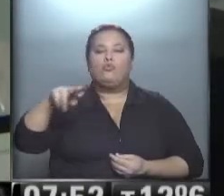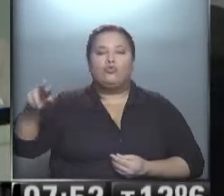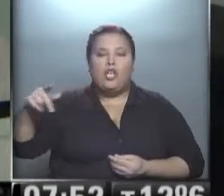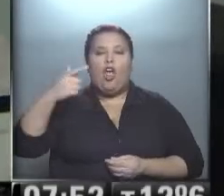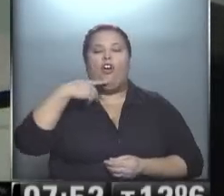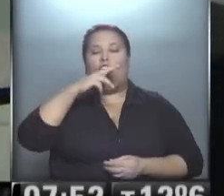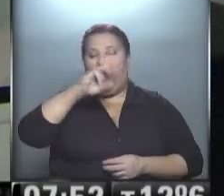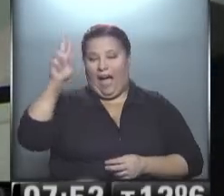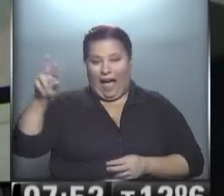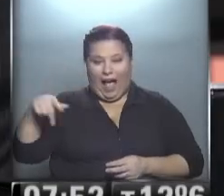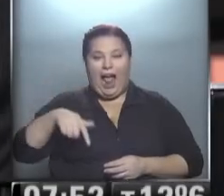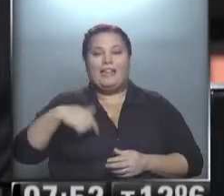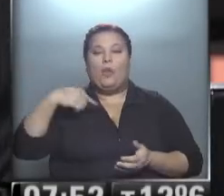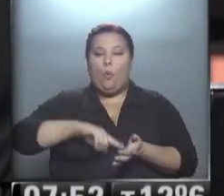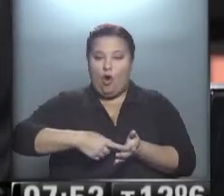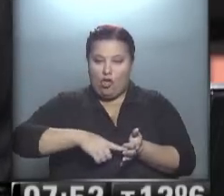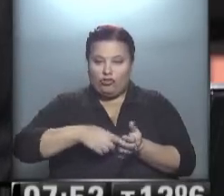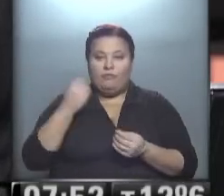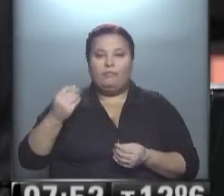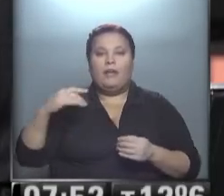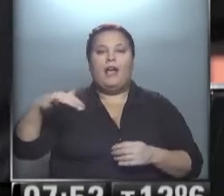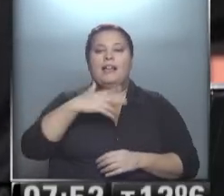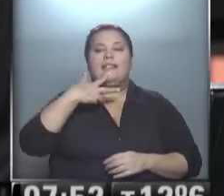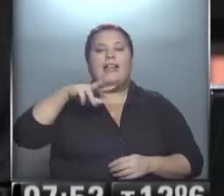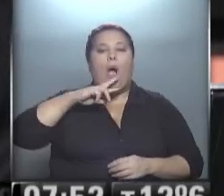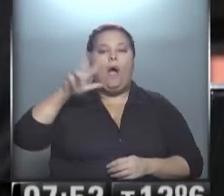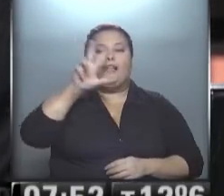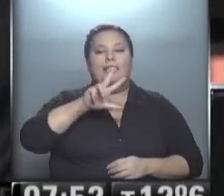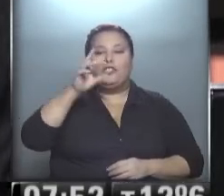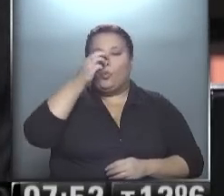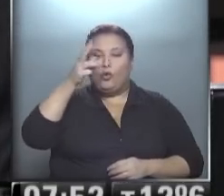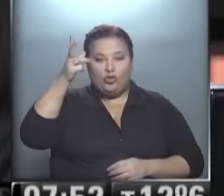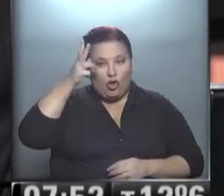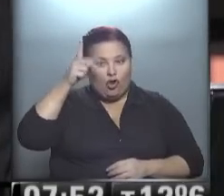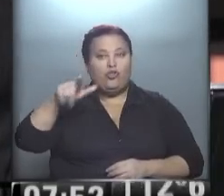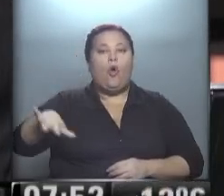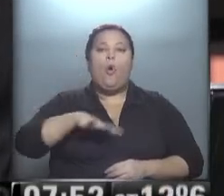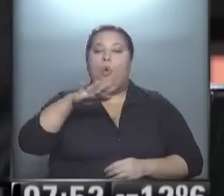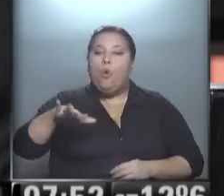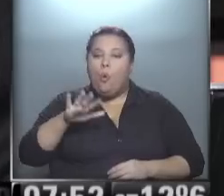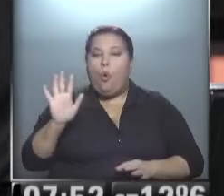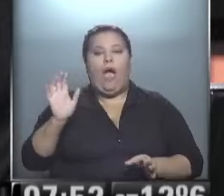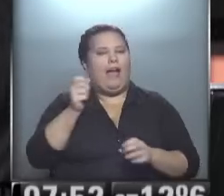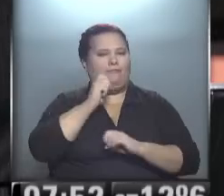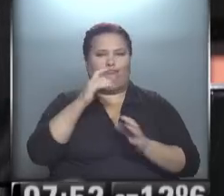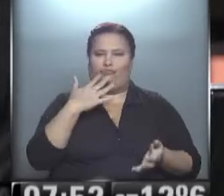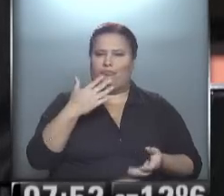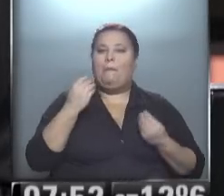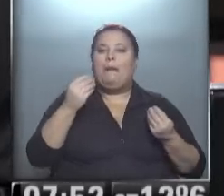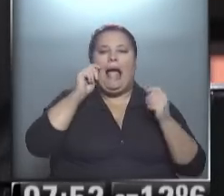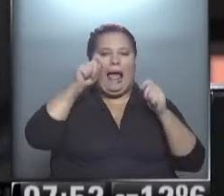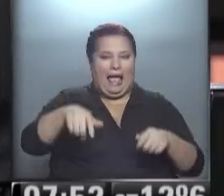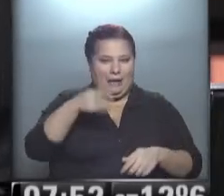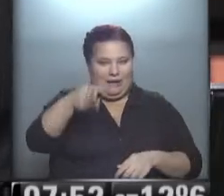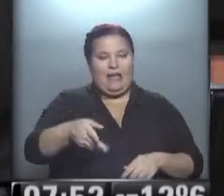Contemporáneo de Buenos Aires que queda en la Avenida San Juan 328, un lugar realmente muy pero muy atractivo para visitar